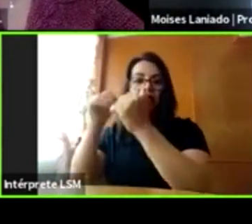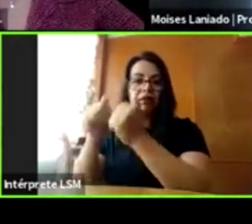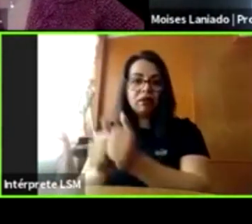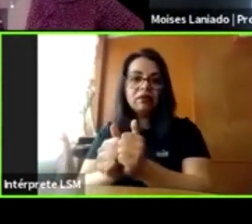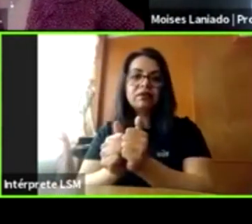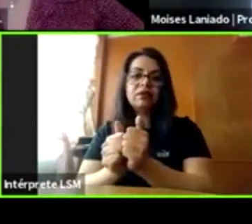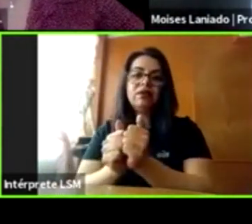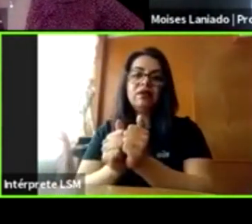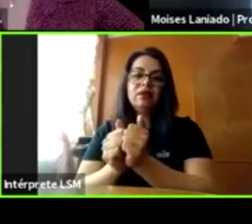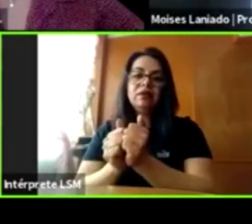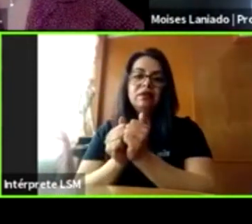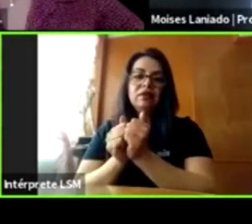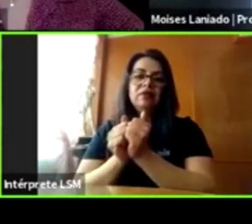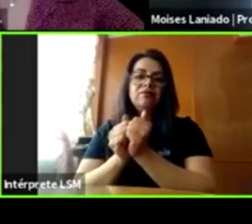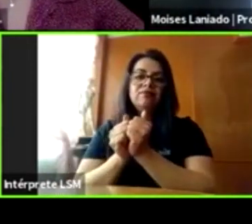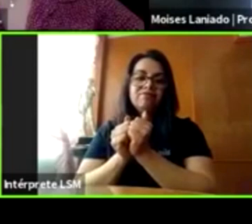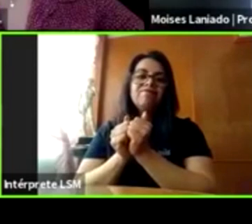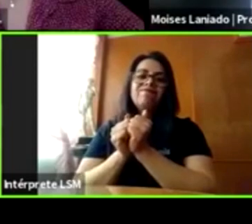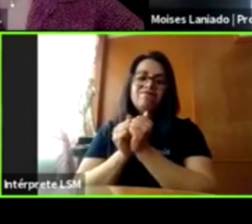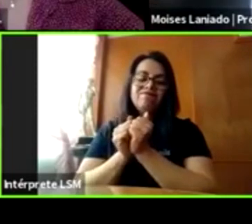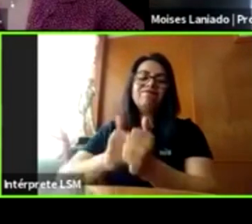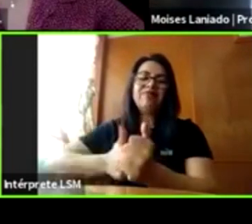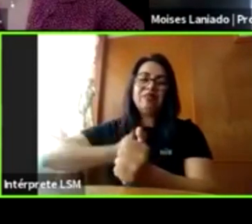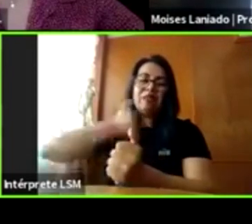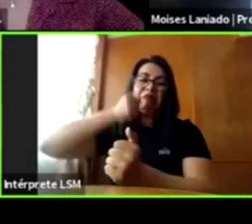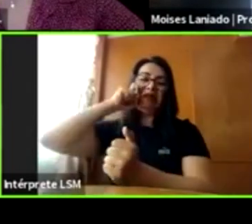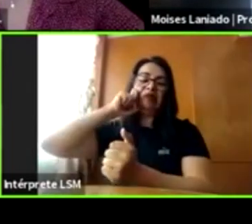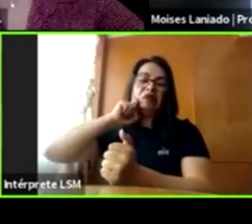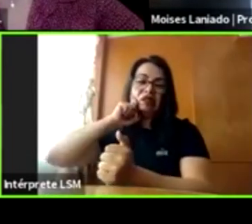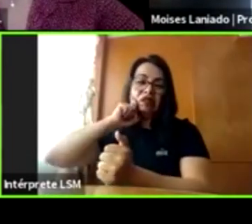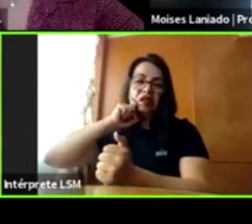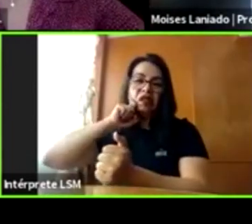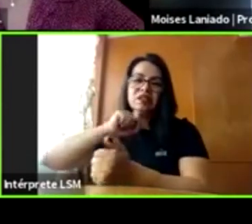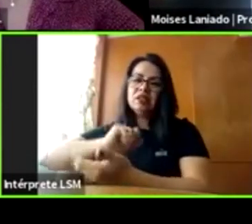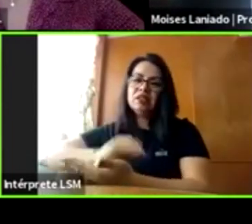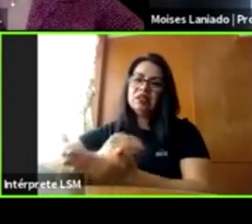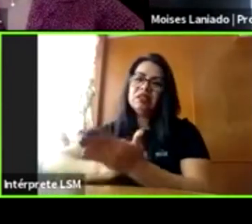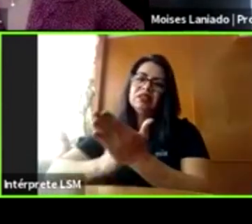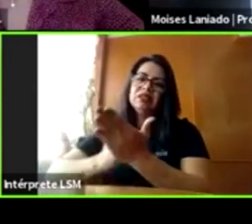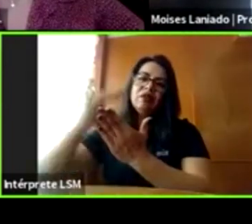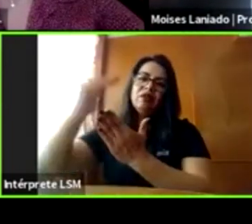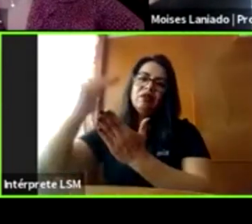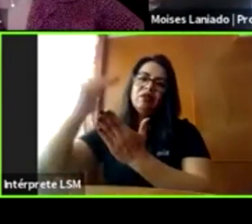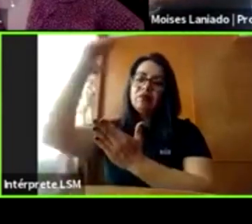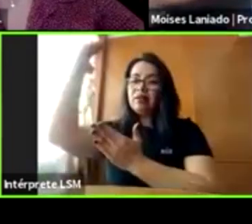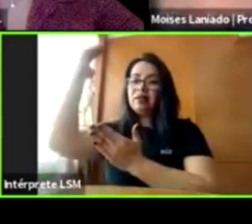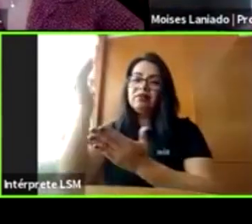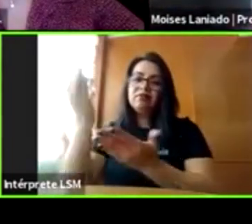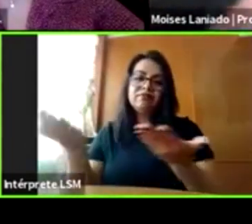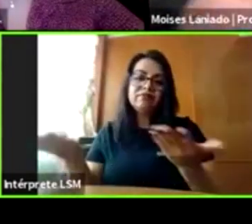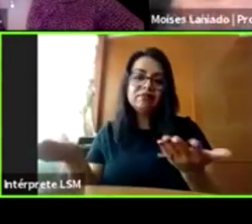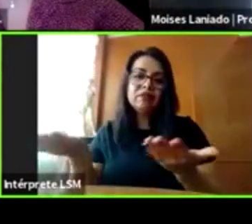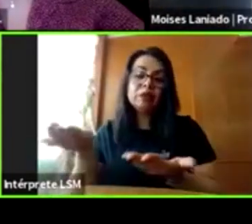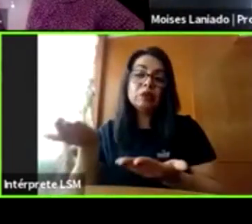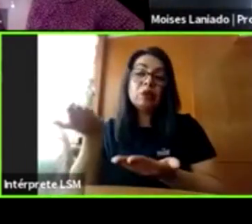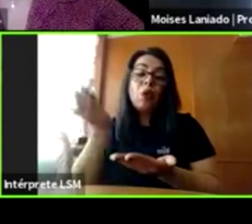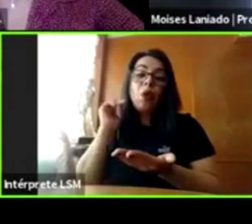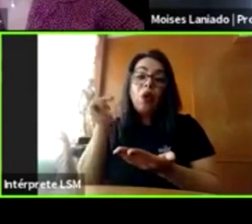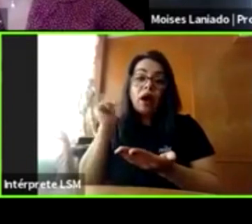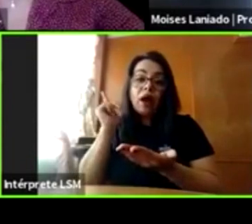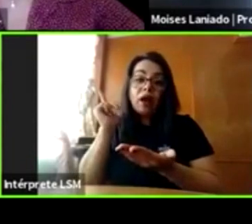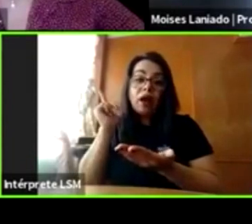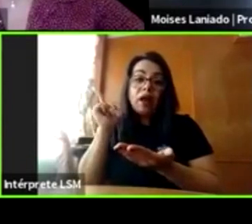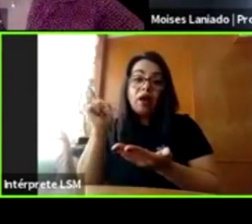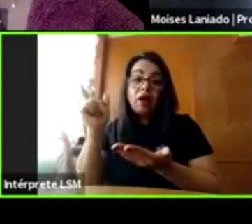suben los casos de abuso. Sin embargo, es muy difícil enterarse y entonces esperamos que una vez que esto vuelva la